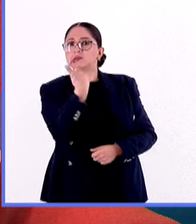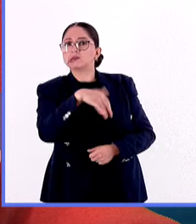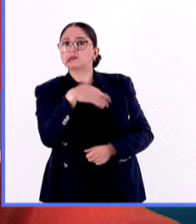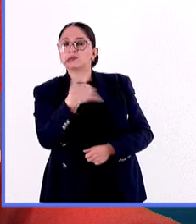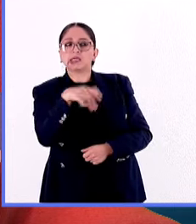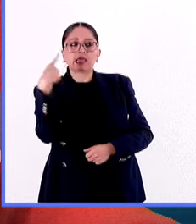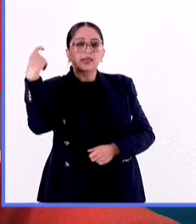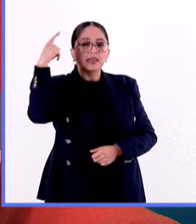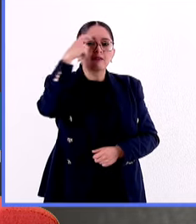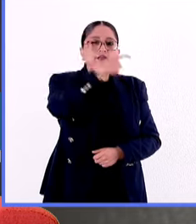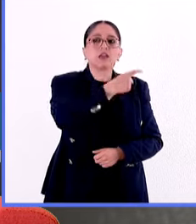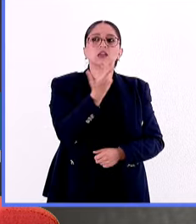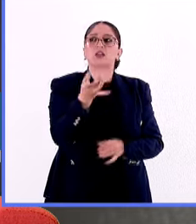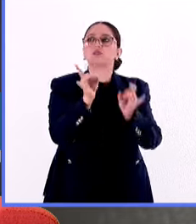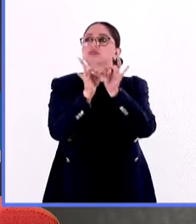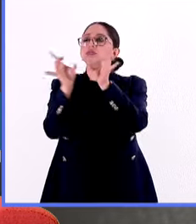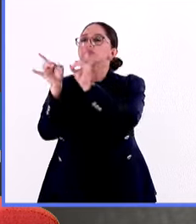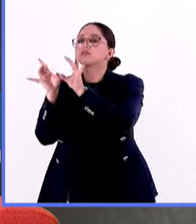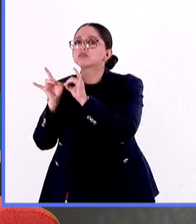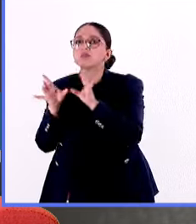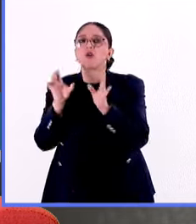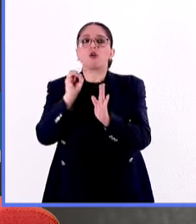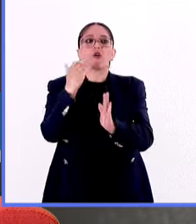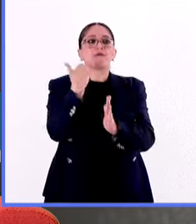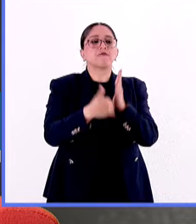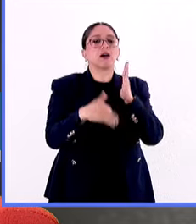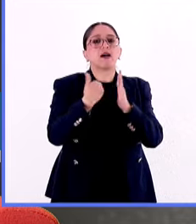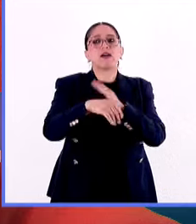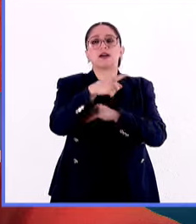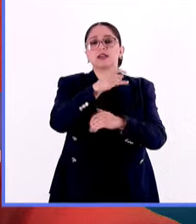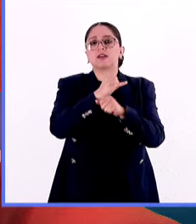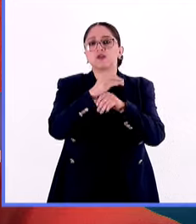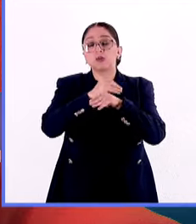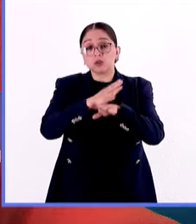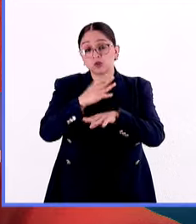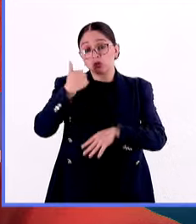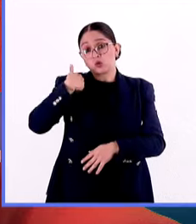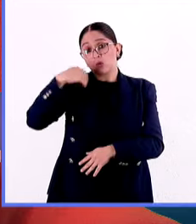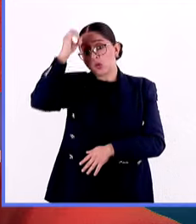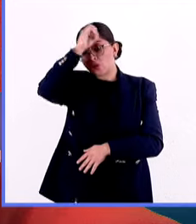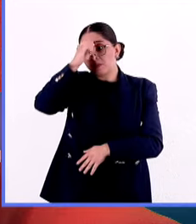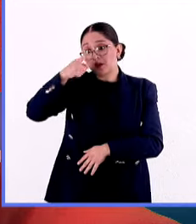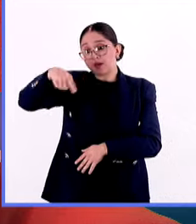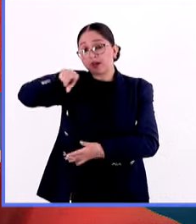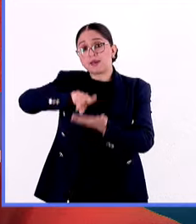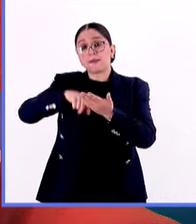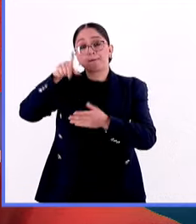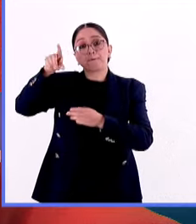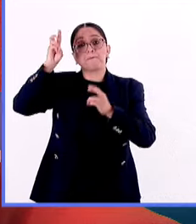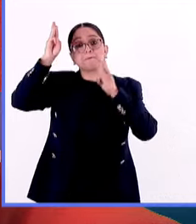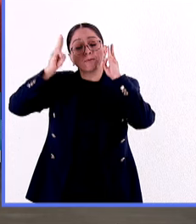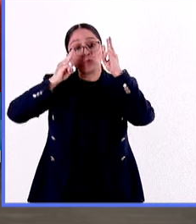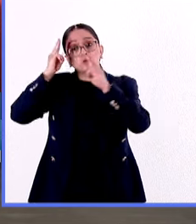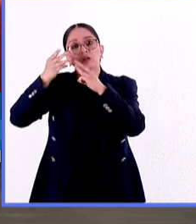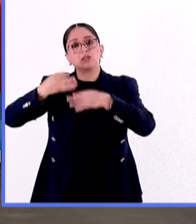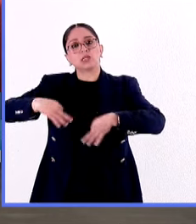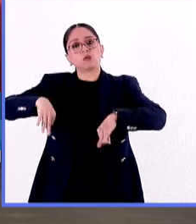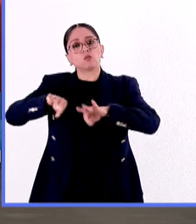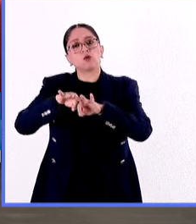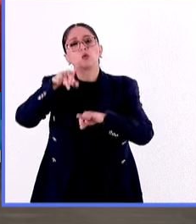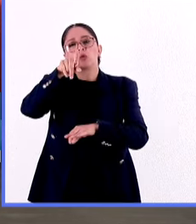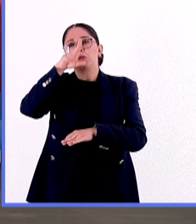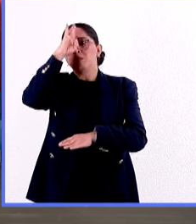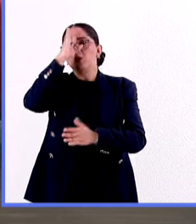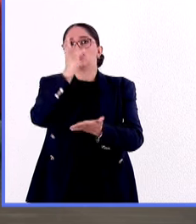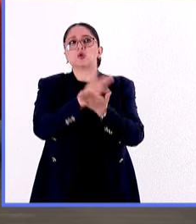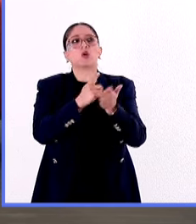la forma en la que se dieron porque quizás no hay mucha información y ahí me parece que el museo tiene una responsabilidad importante con respecto no solamente exhibir